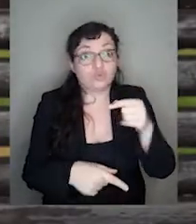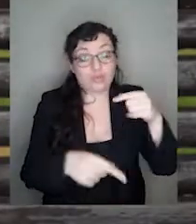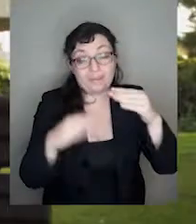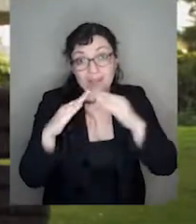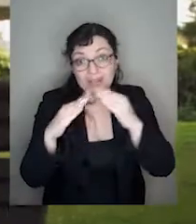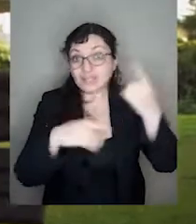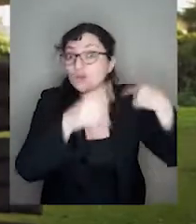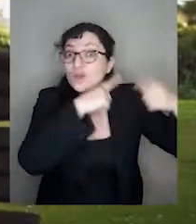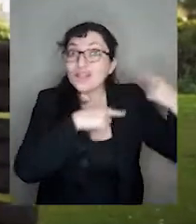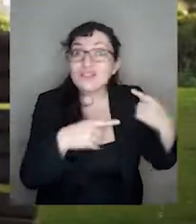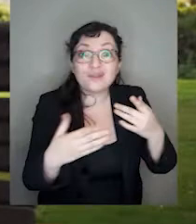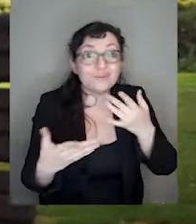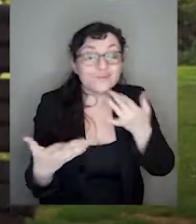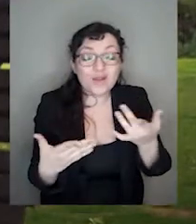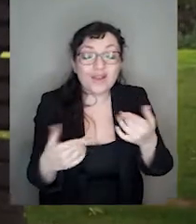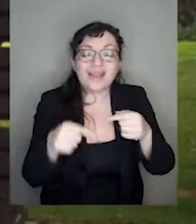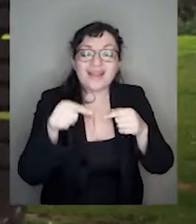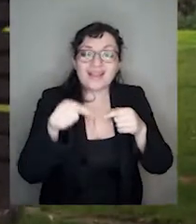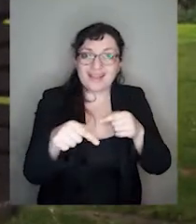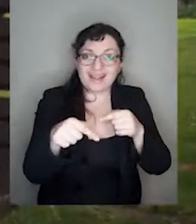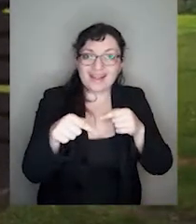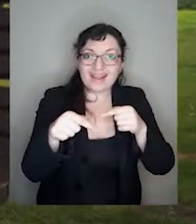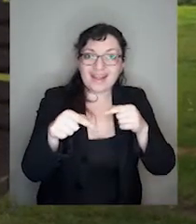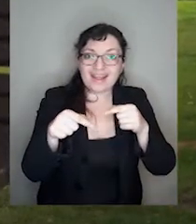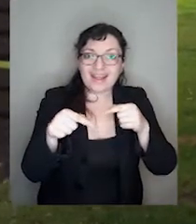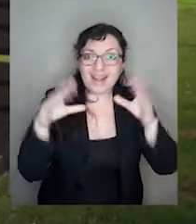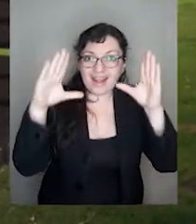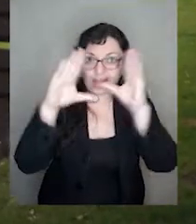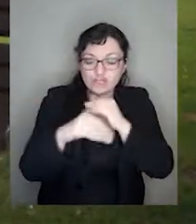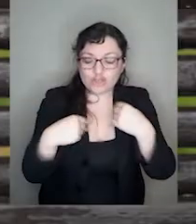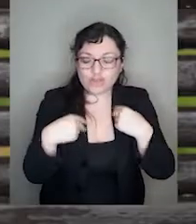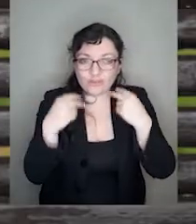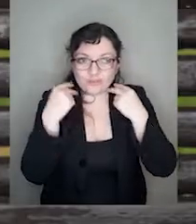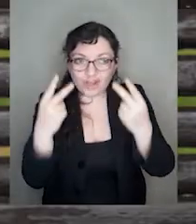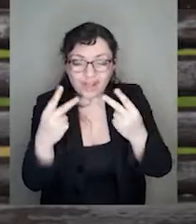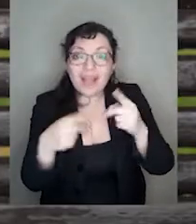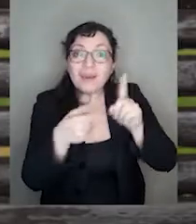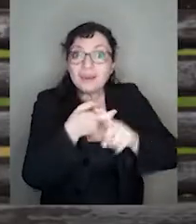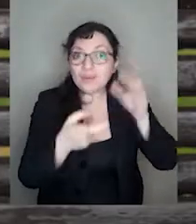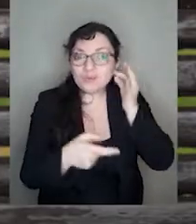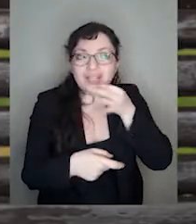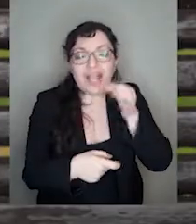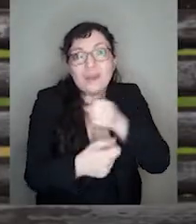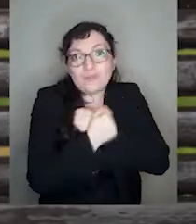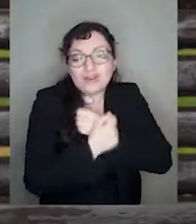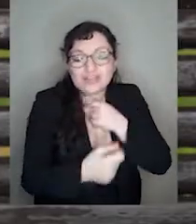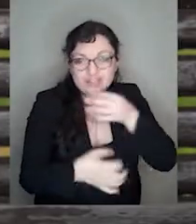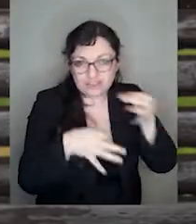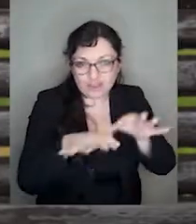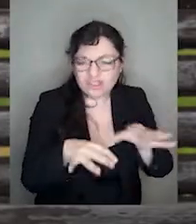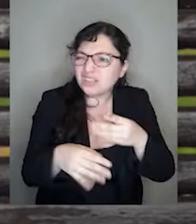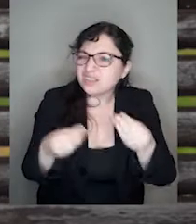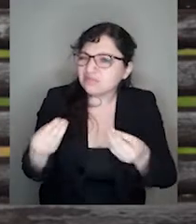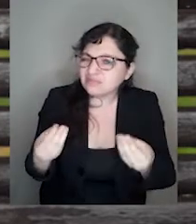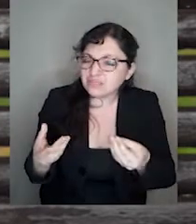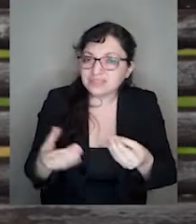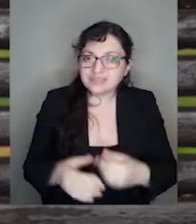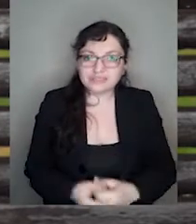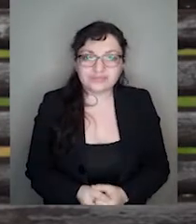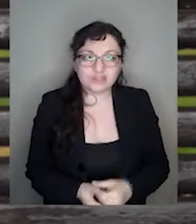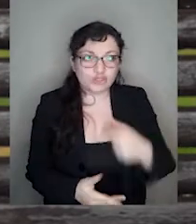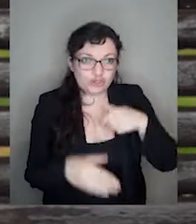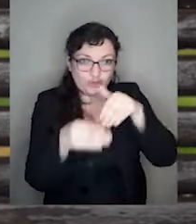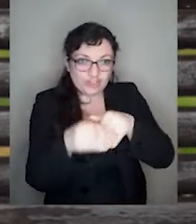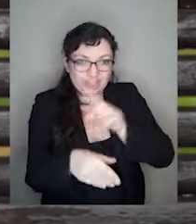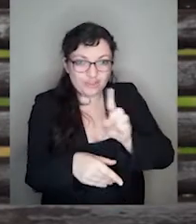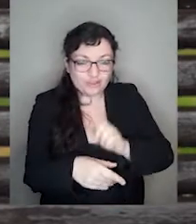casa, porque en la noche de repente tomé valor y le dije a mi mujer, amor, tengo algo que decirle, ¿quién me dijo qué cosa? Y